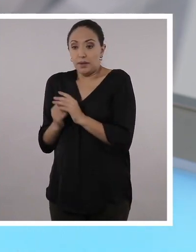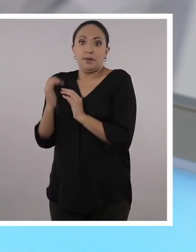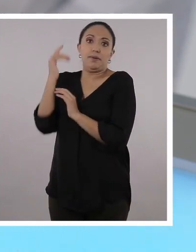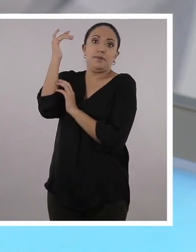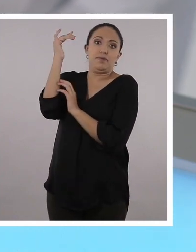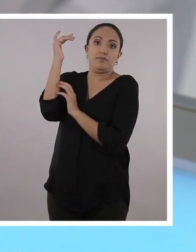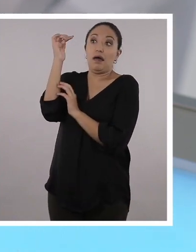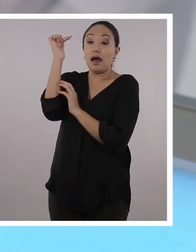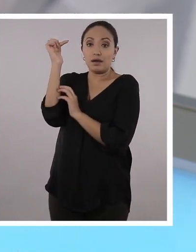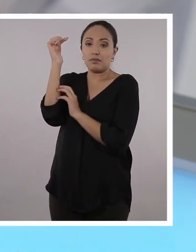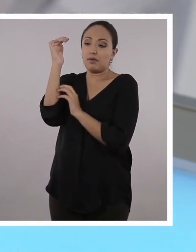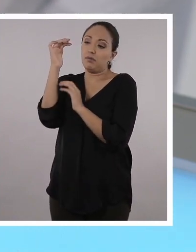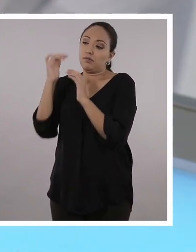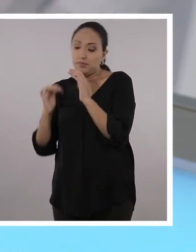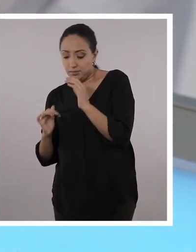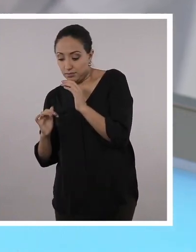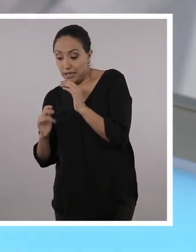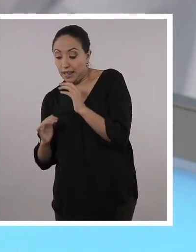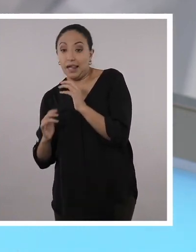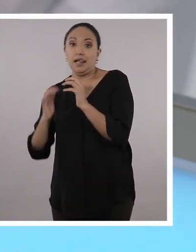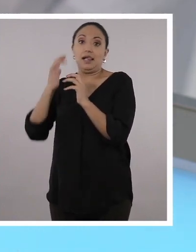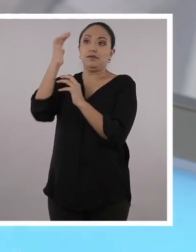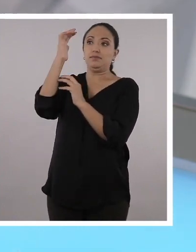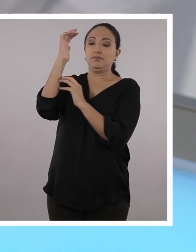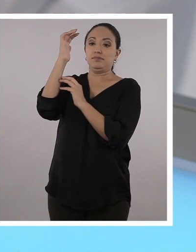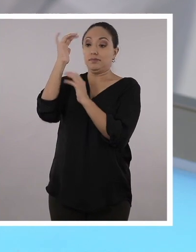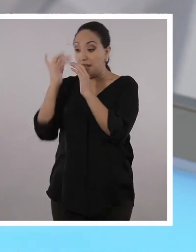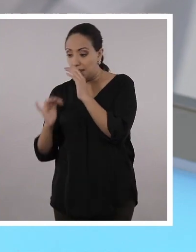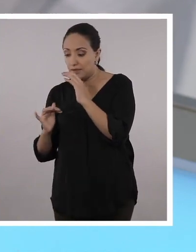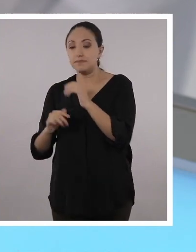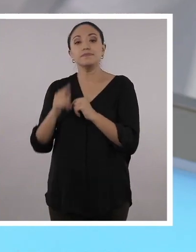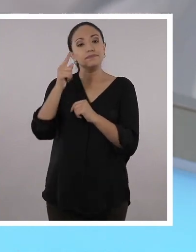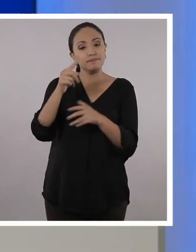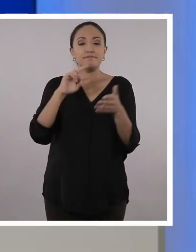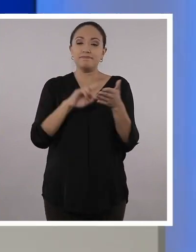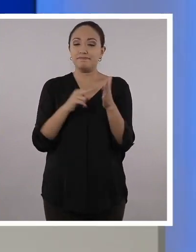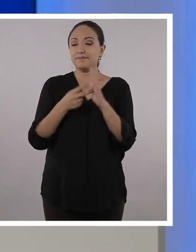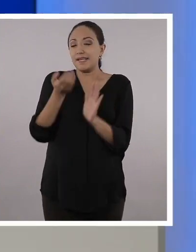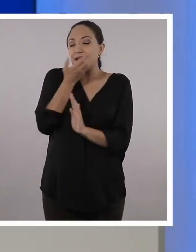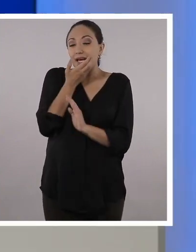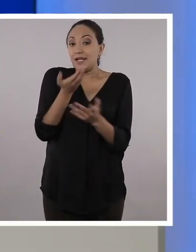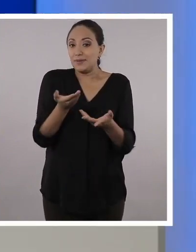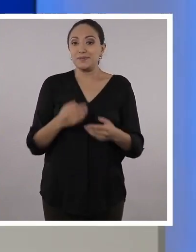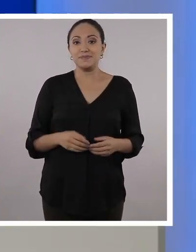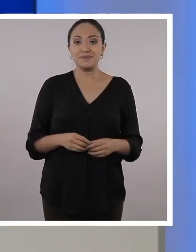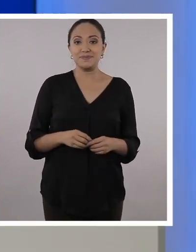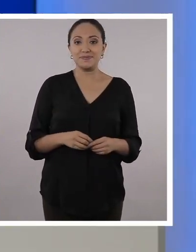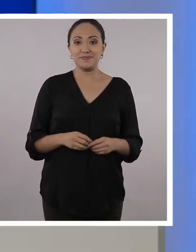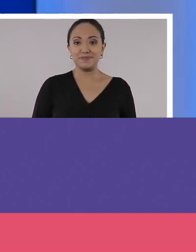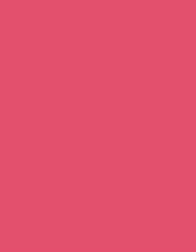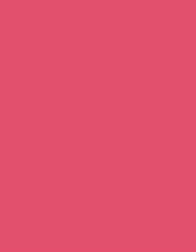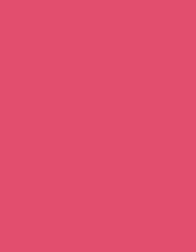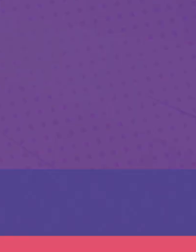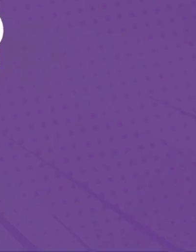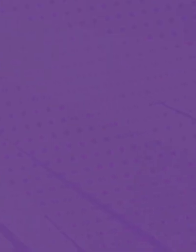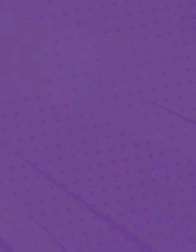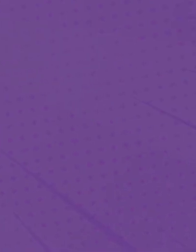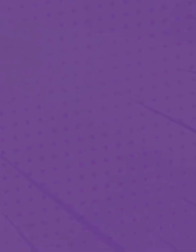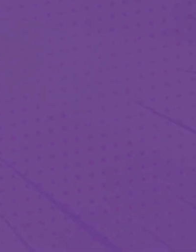calor, las burbujas van a ascender. Pero en la parte superior van a ascender. Y se produce nuestra lámpara de lava.